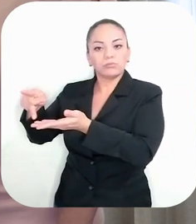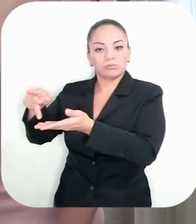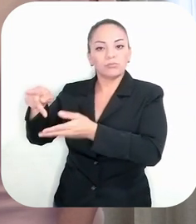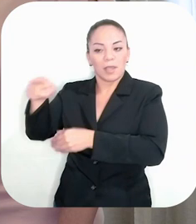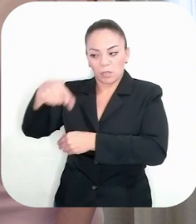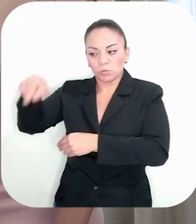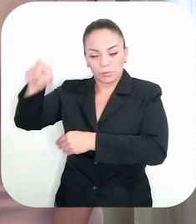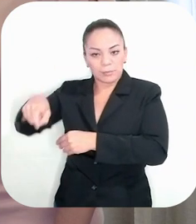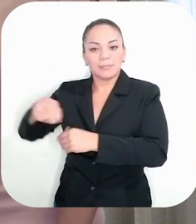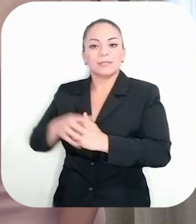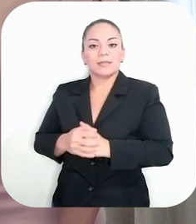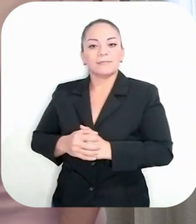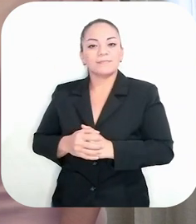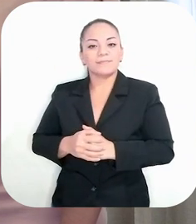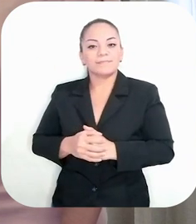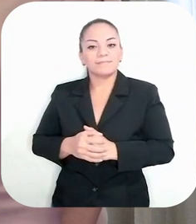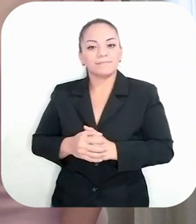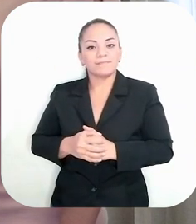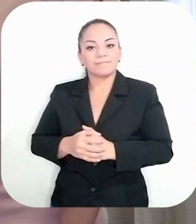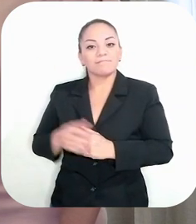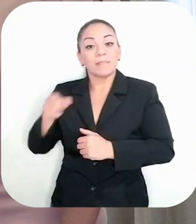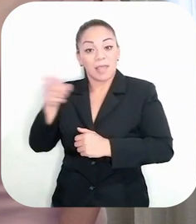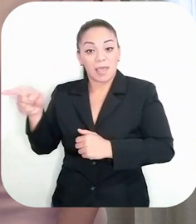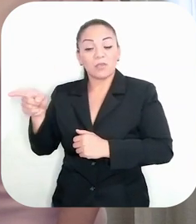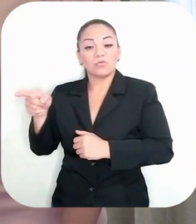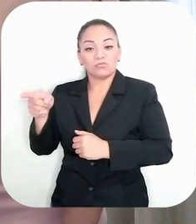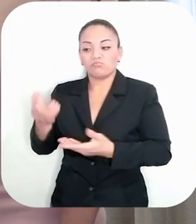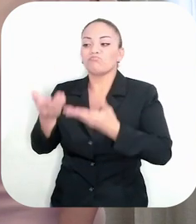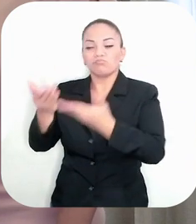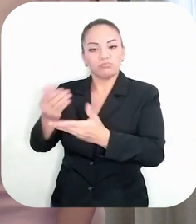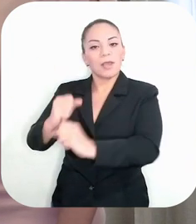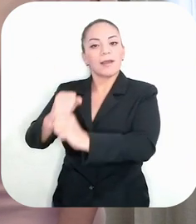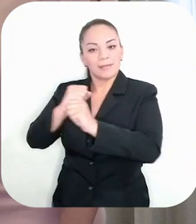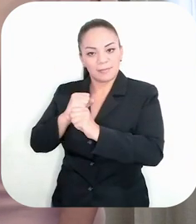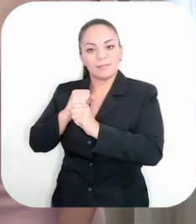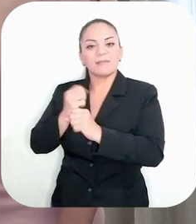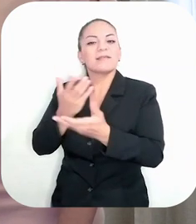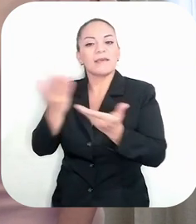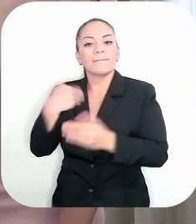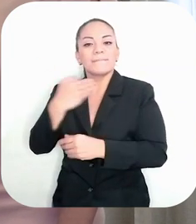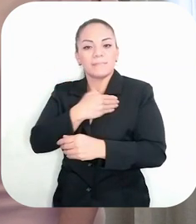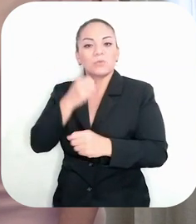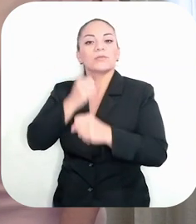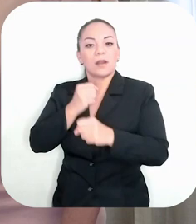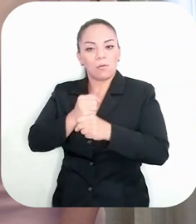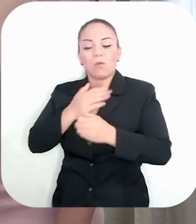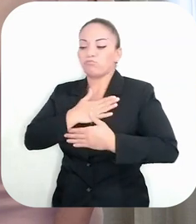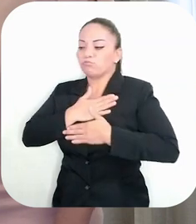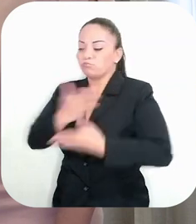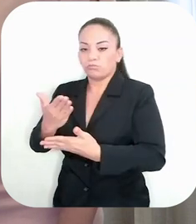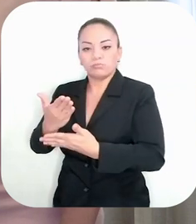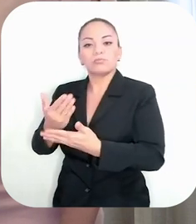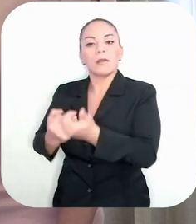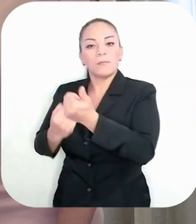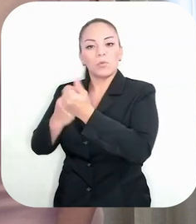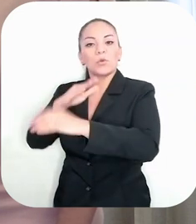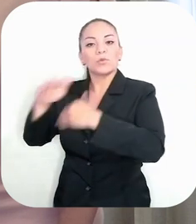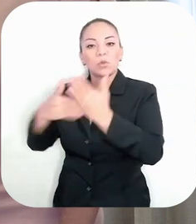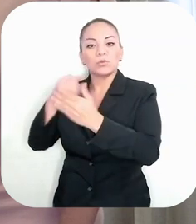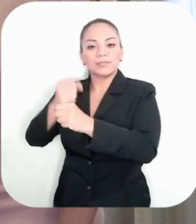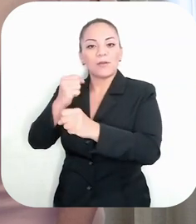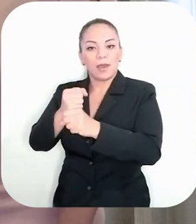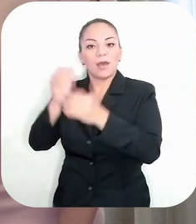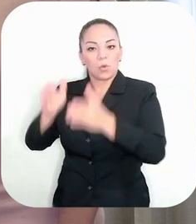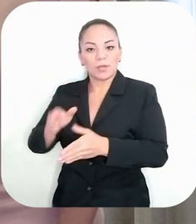lo requieran, pero para que tengan la garantía de que el Ministerio de Trabajo queda a disposición de todos los empleados de